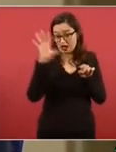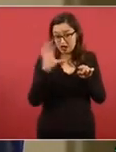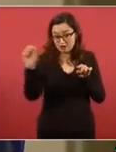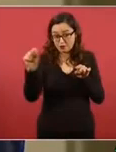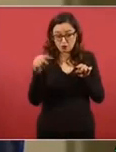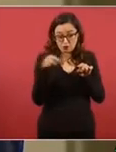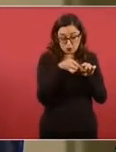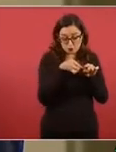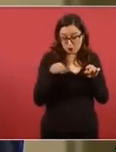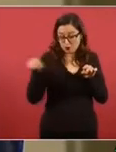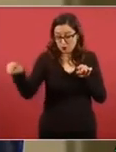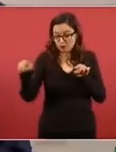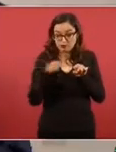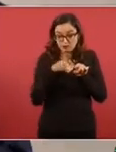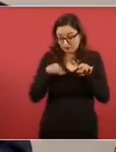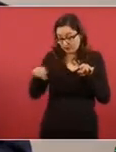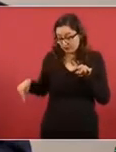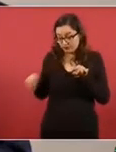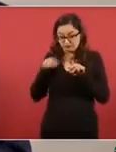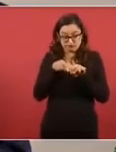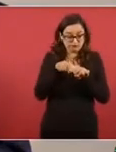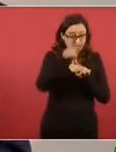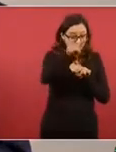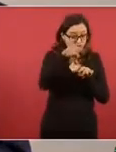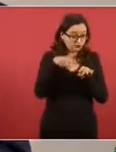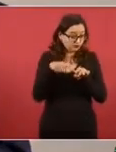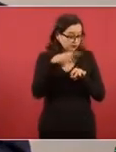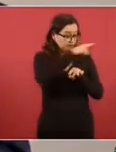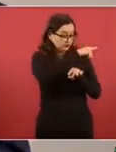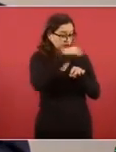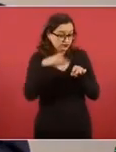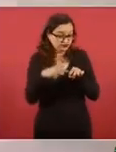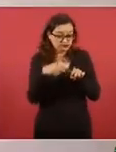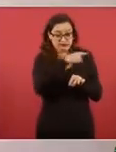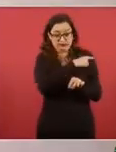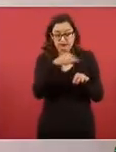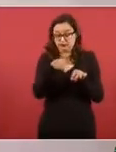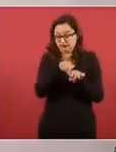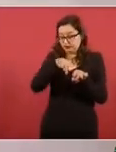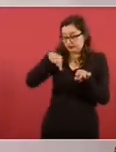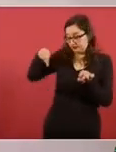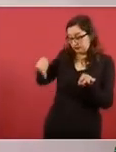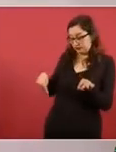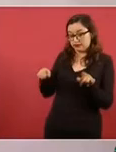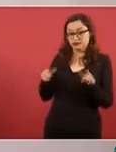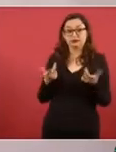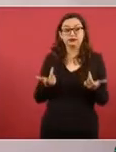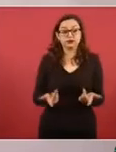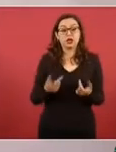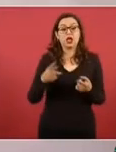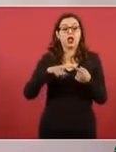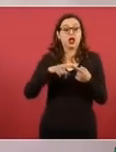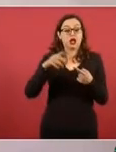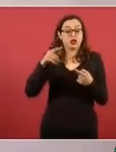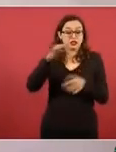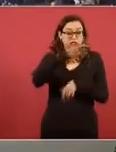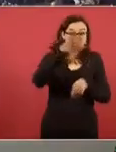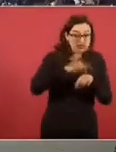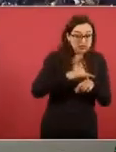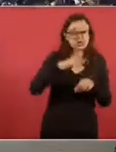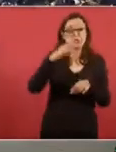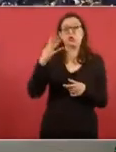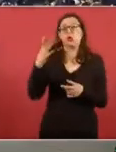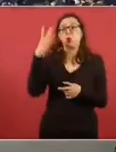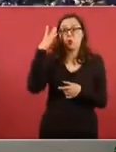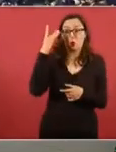a todo el perímetro, a Taxco, y nunca fue detenido este camión, donde presuntamente, como